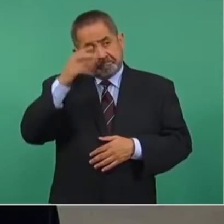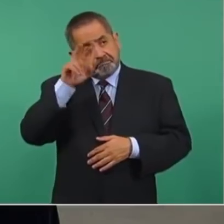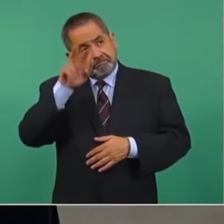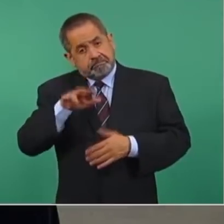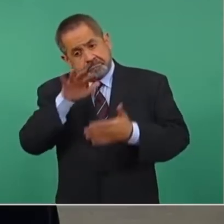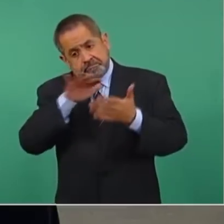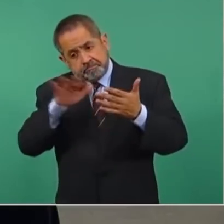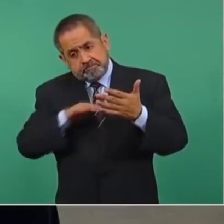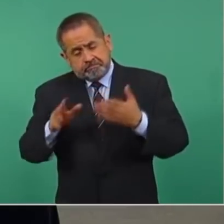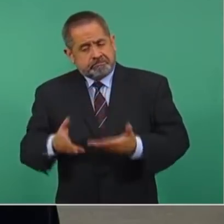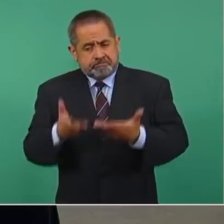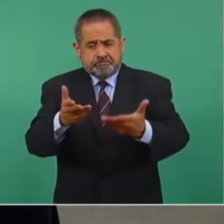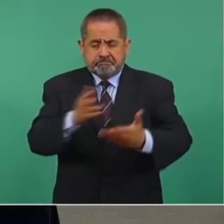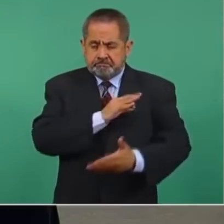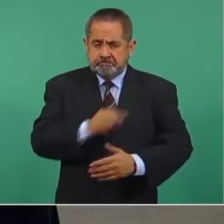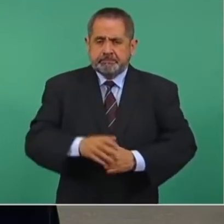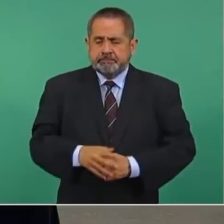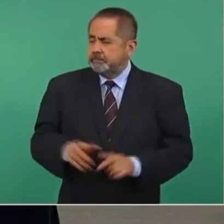¿Cuántos, señor presidente?